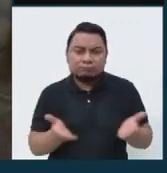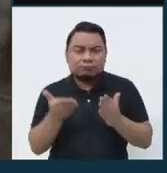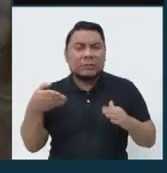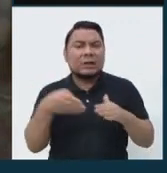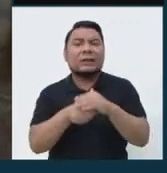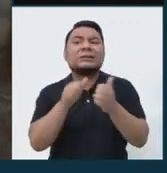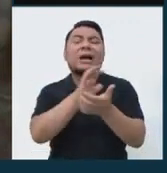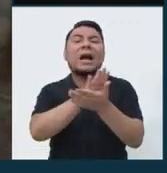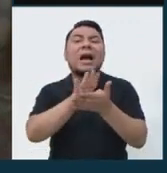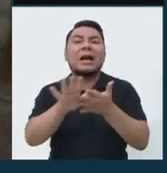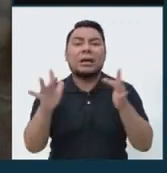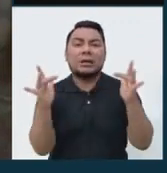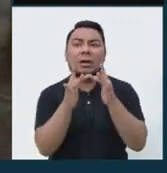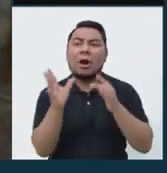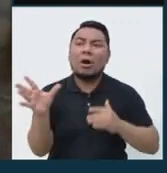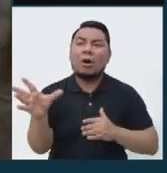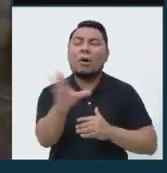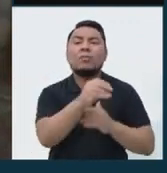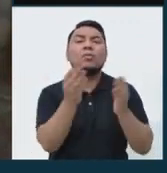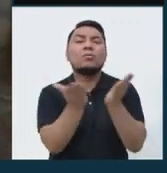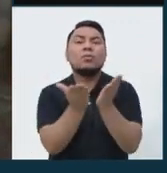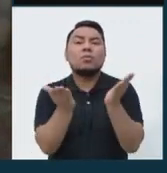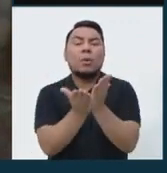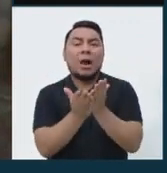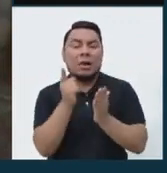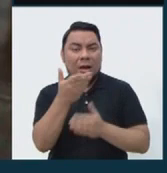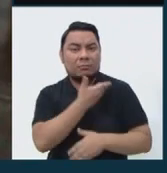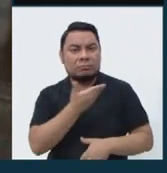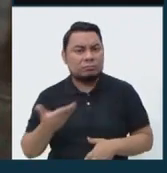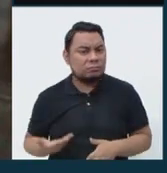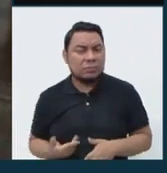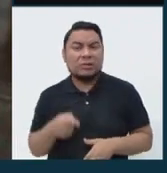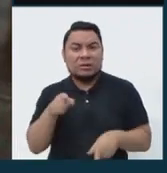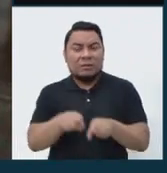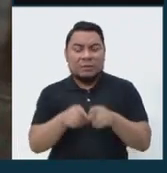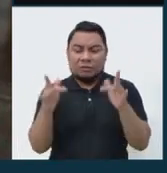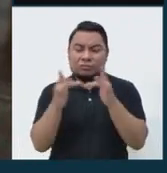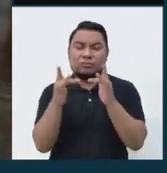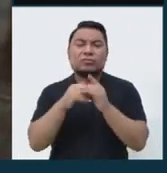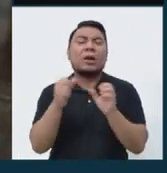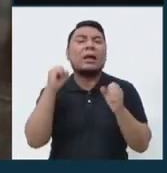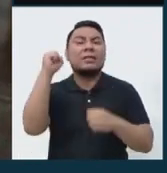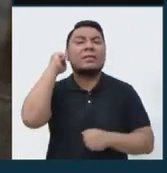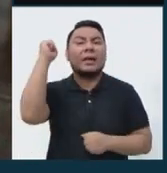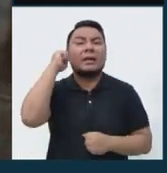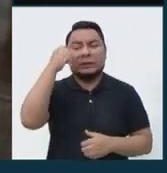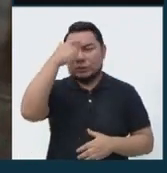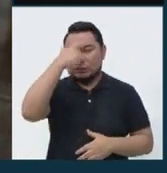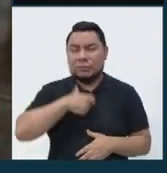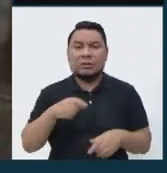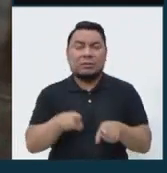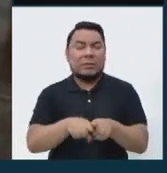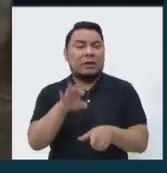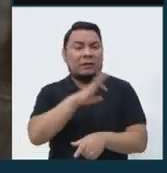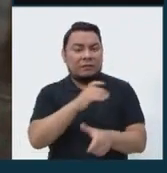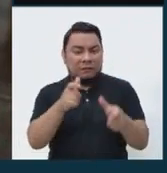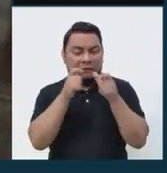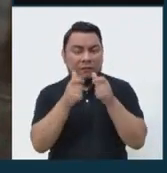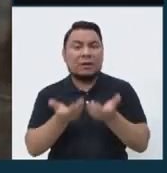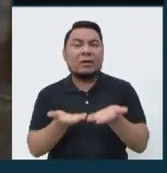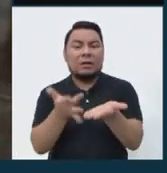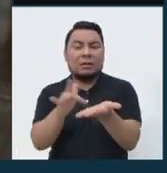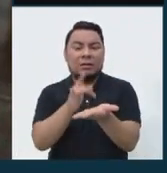gratuito de Internet a todas las escuelas públicas. Promover el Internet como un derecho humano. Fiscalizar la entrega de tablets